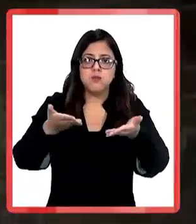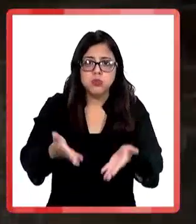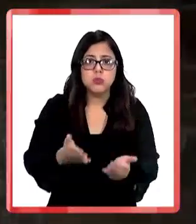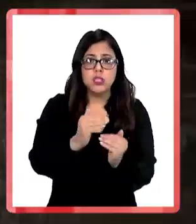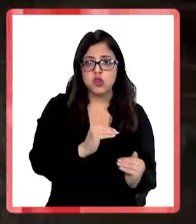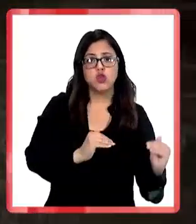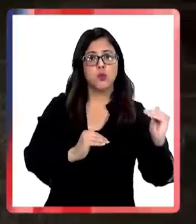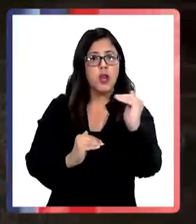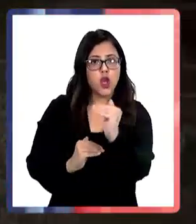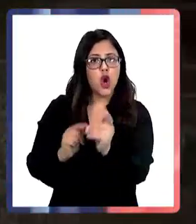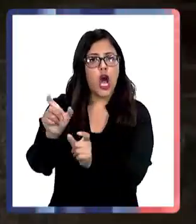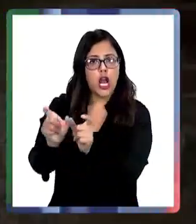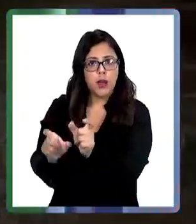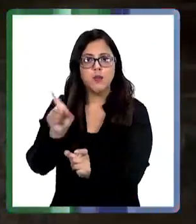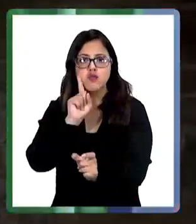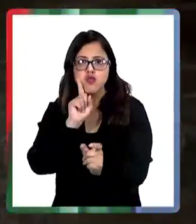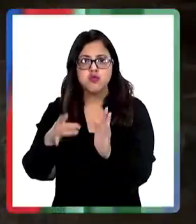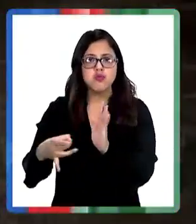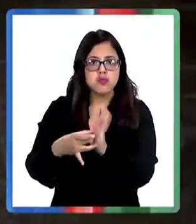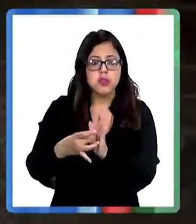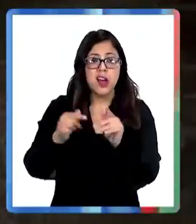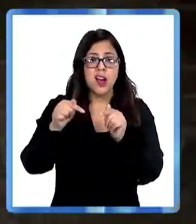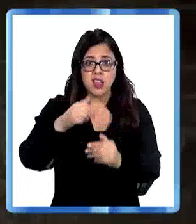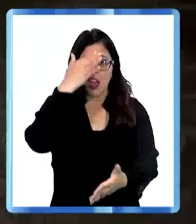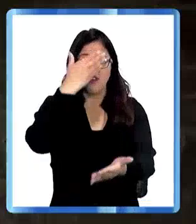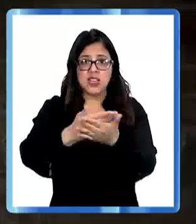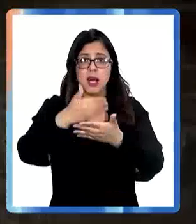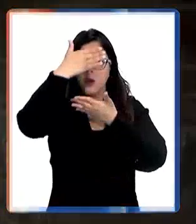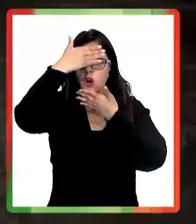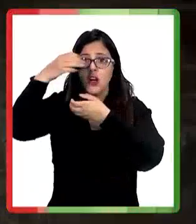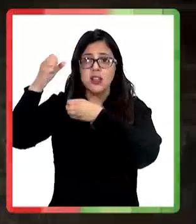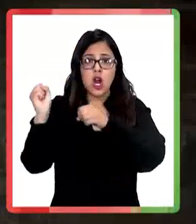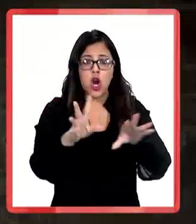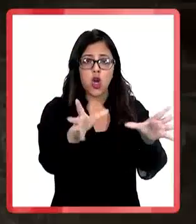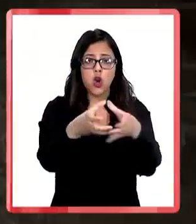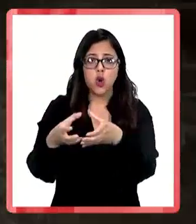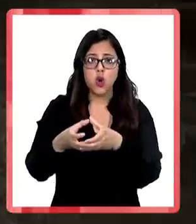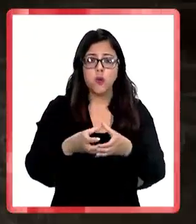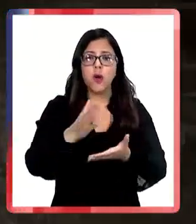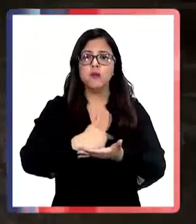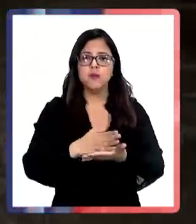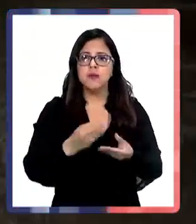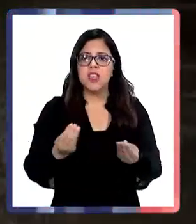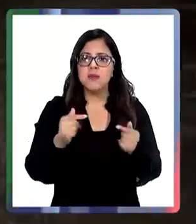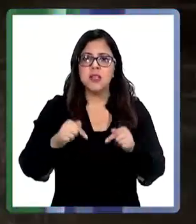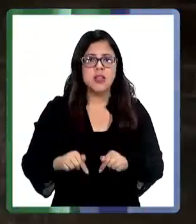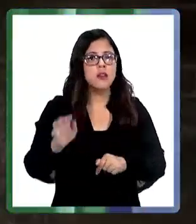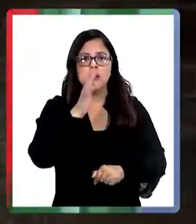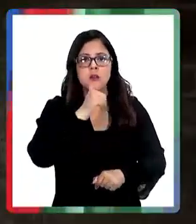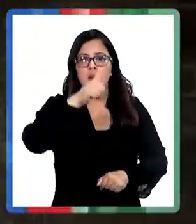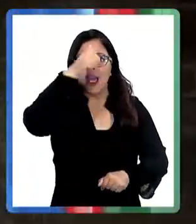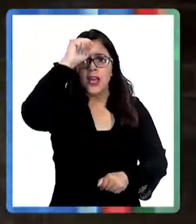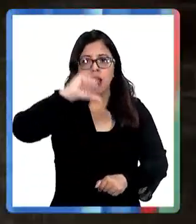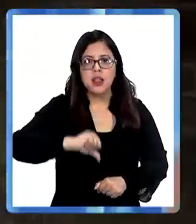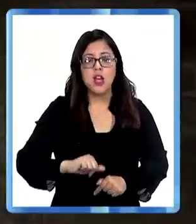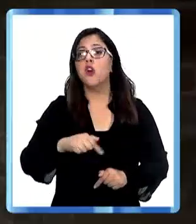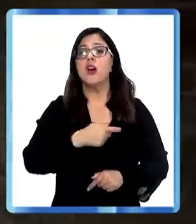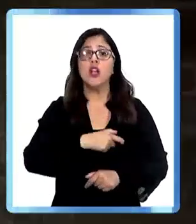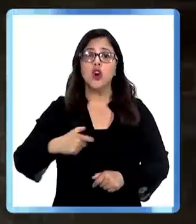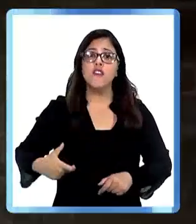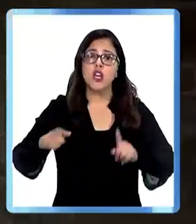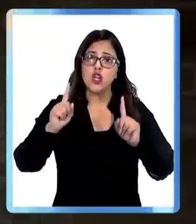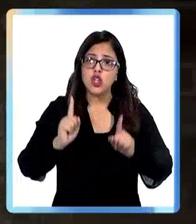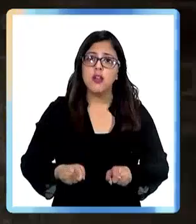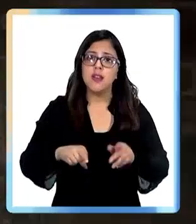al que tienen a los delincuentes. Aquí enfrentamos terrorismo, aquí enfrentamos bandas organizadas y lo que pasa es que aquí hay impunidad y el gobierno tiene que